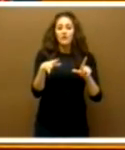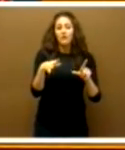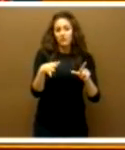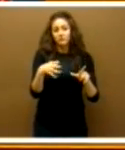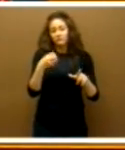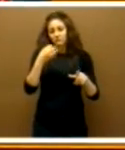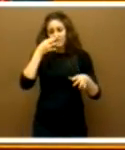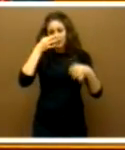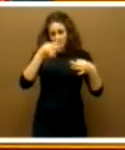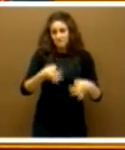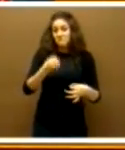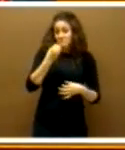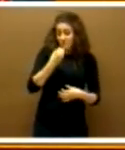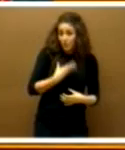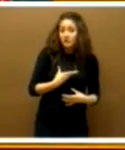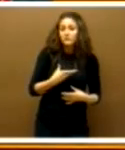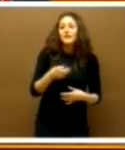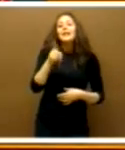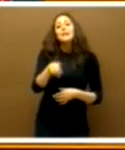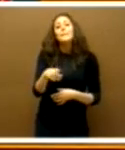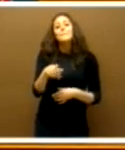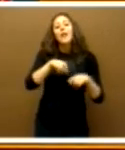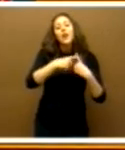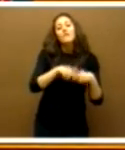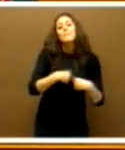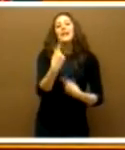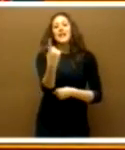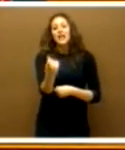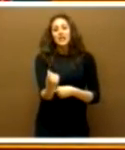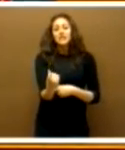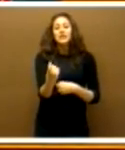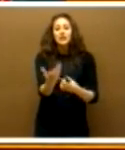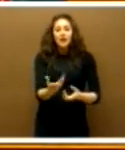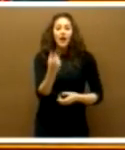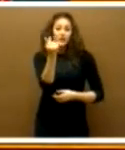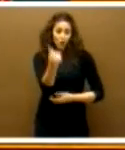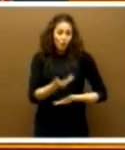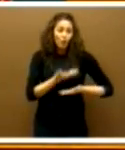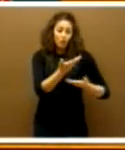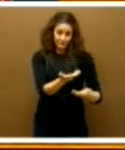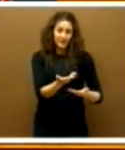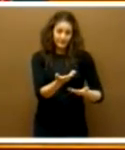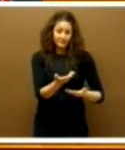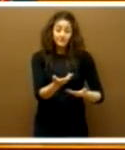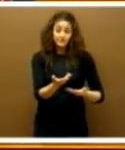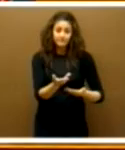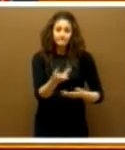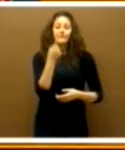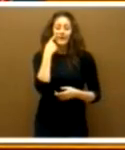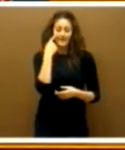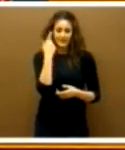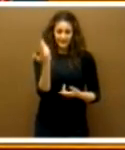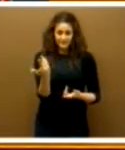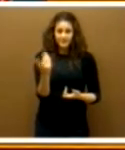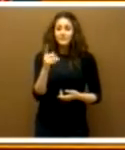señora consejera, también necesitan las familias con unas ayudas económicas. Y, fíjese, lo